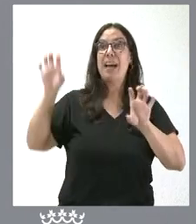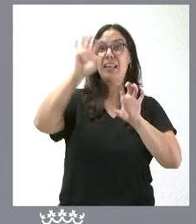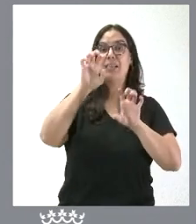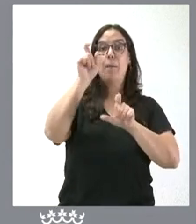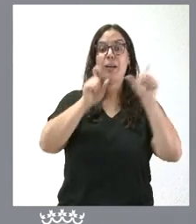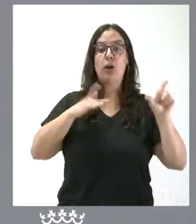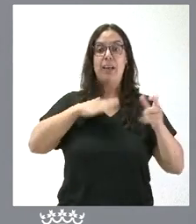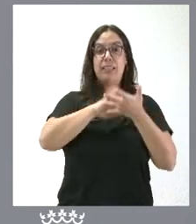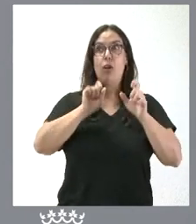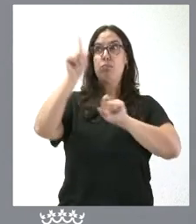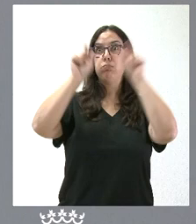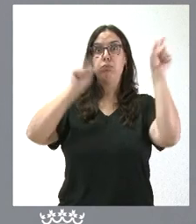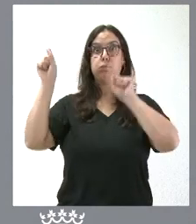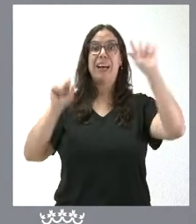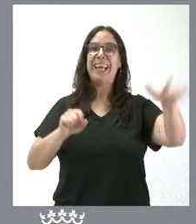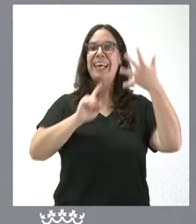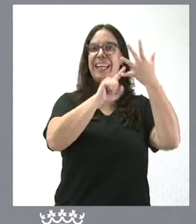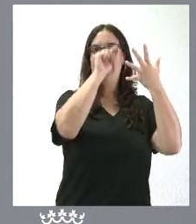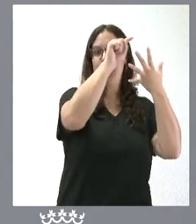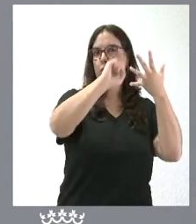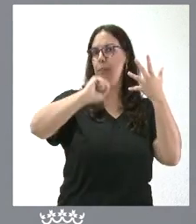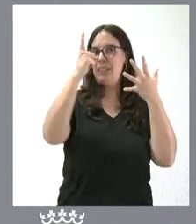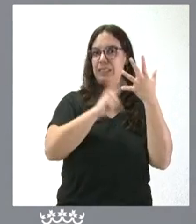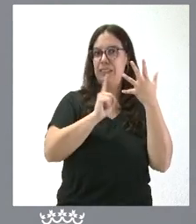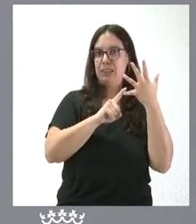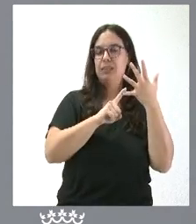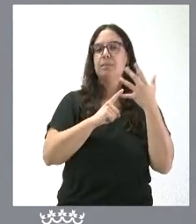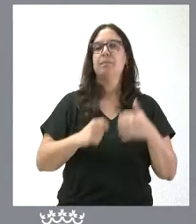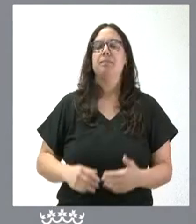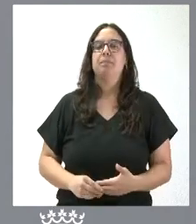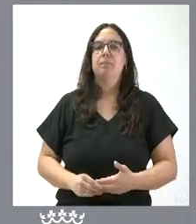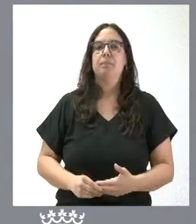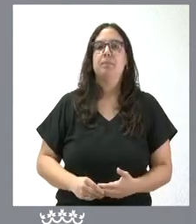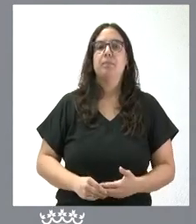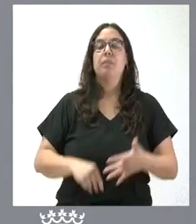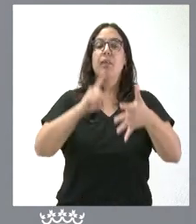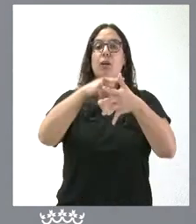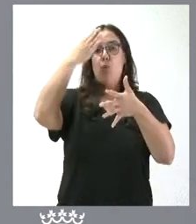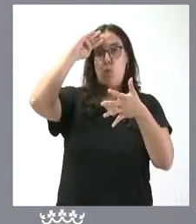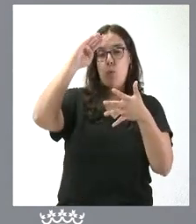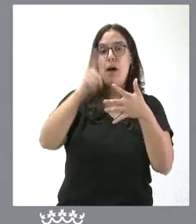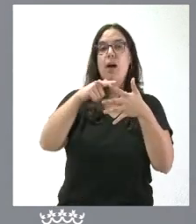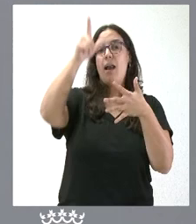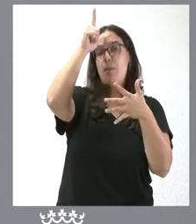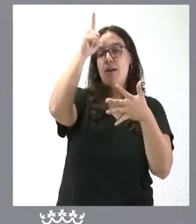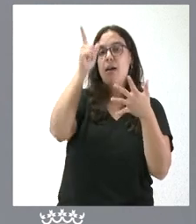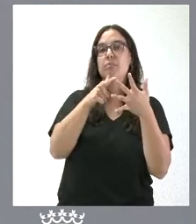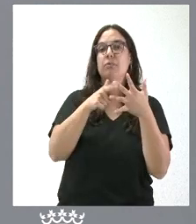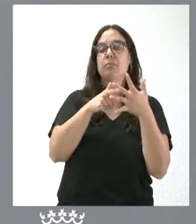que más ciudadanos originarios de esta comunidad acoge, justo por detrás de Cuba, Alemania,